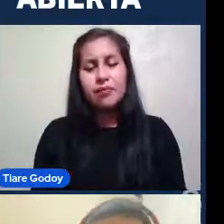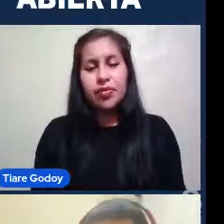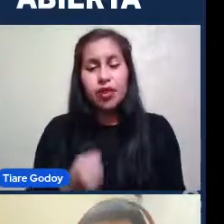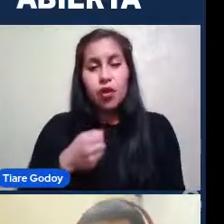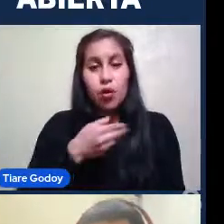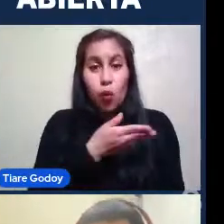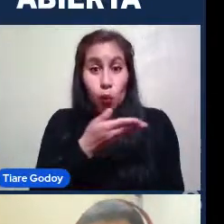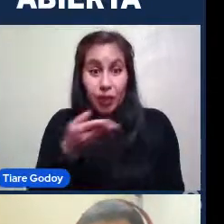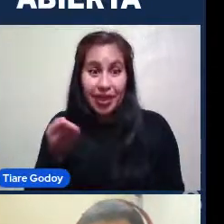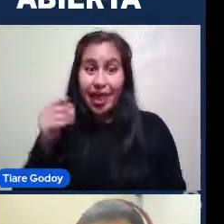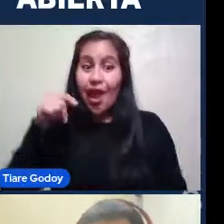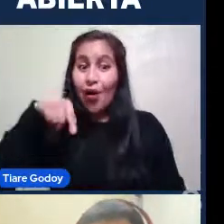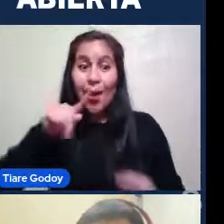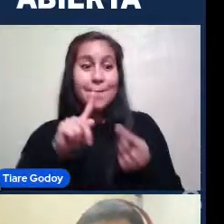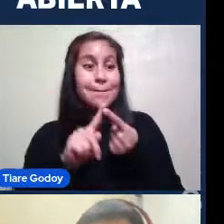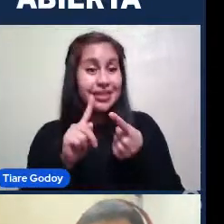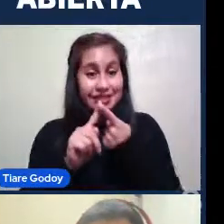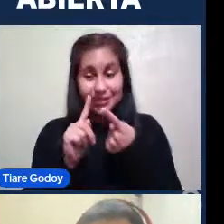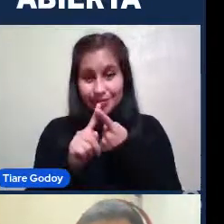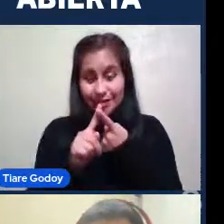Participen Y tomen